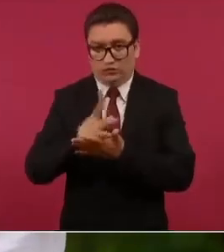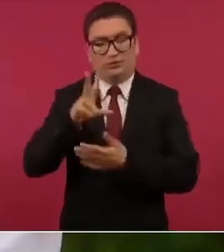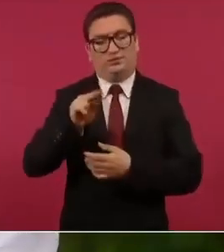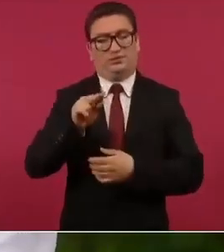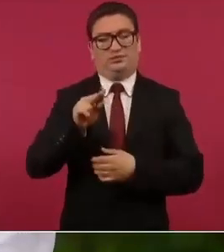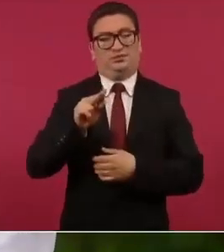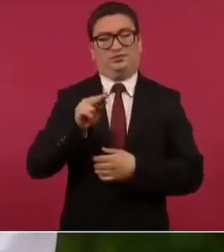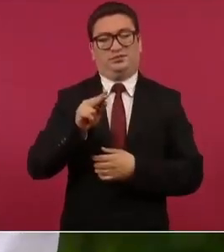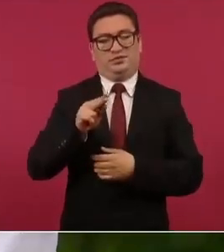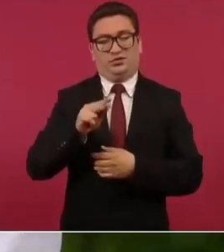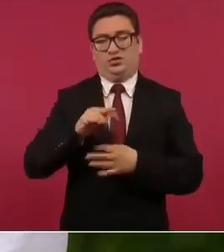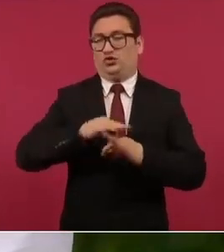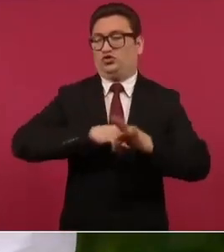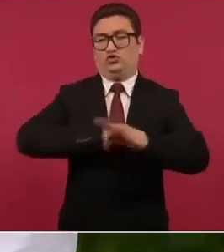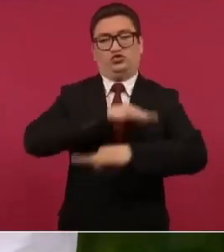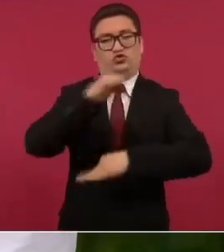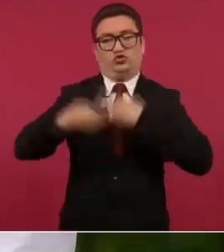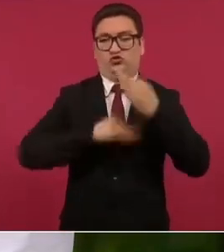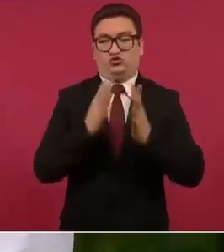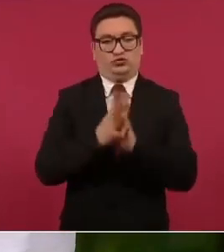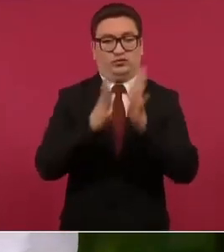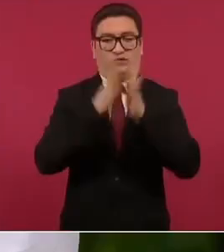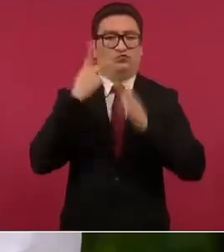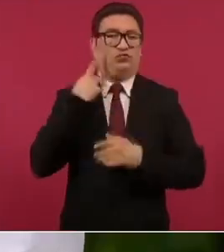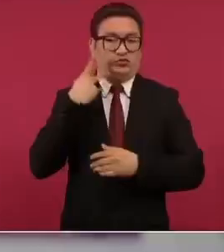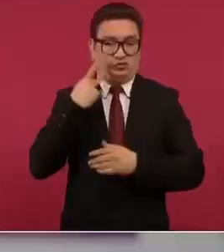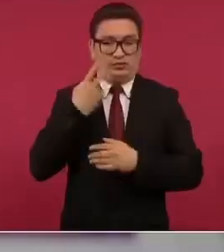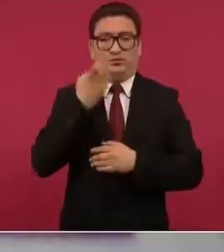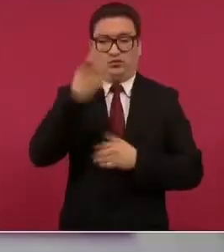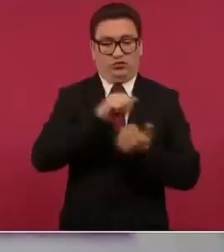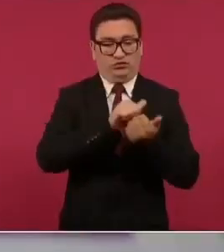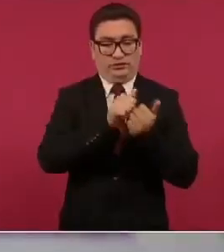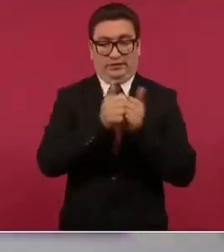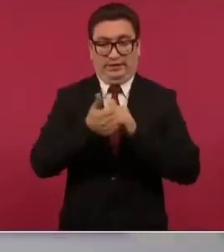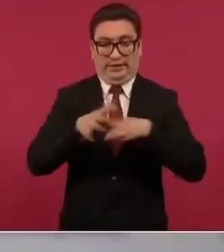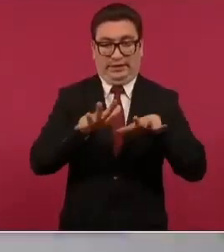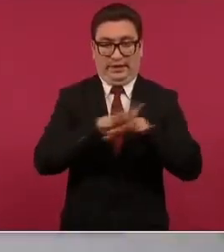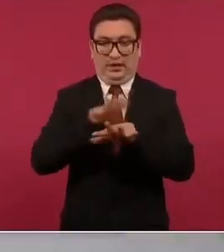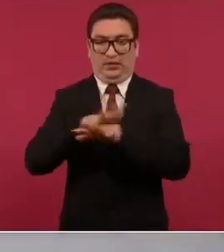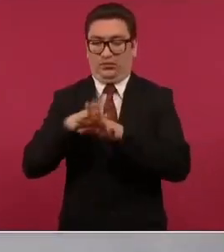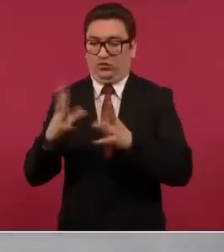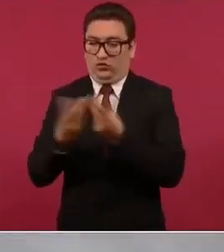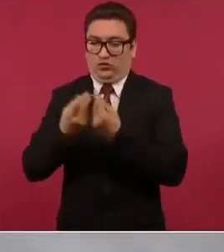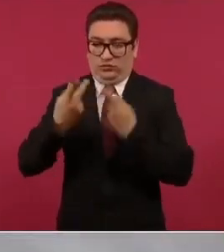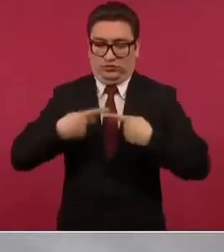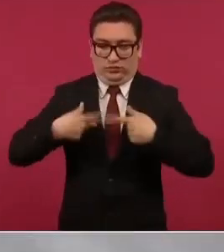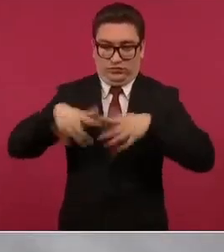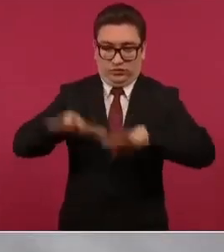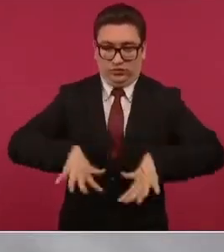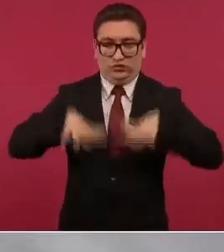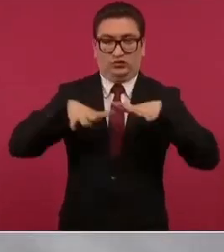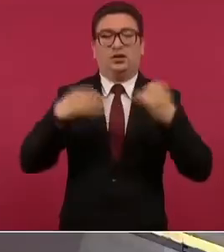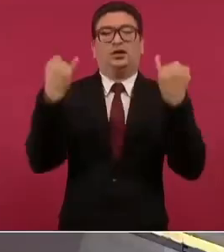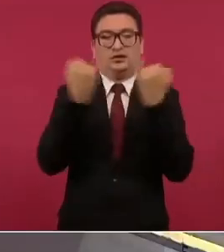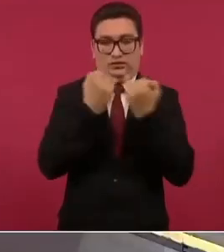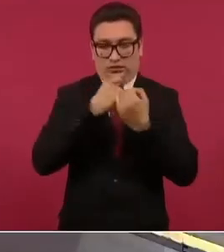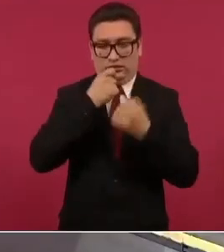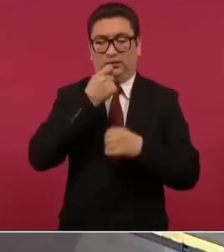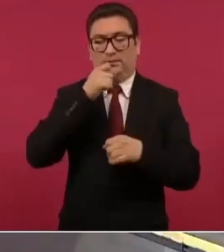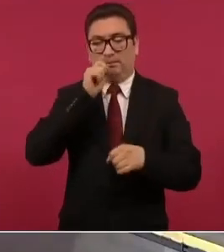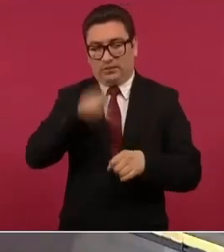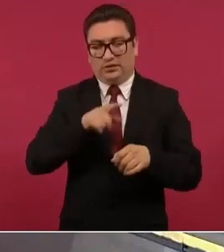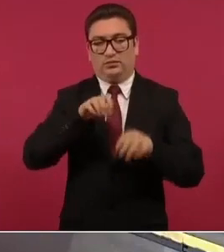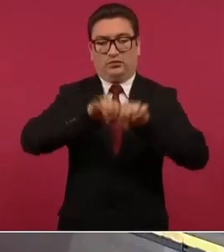asunto de todos y las transformaciones se hacen con el pueblo y también con un